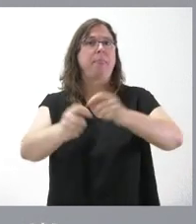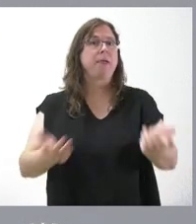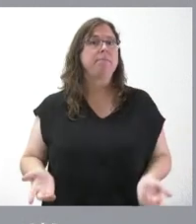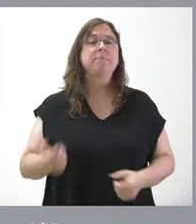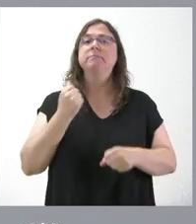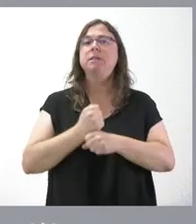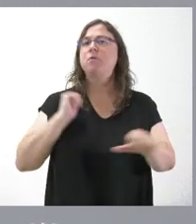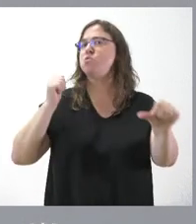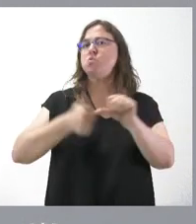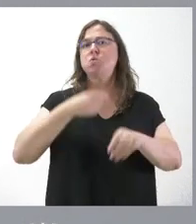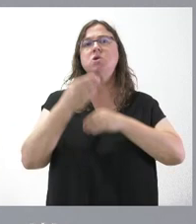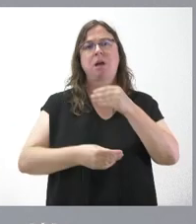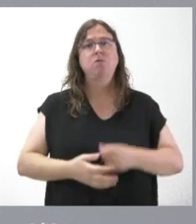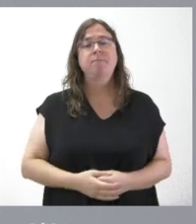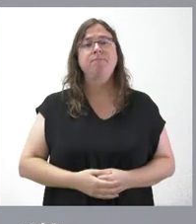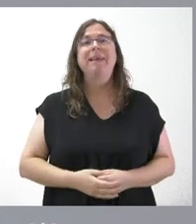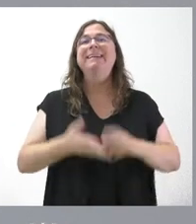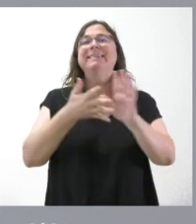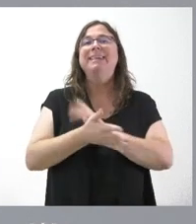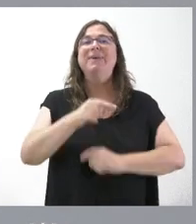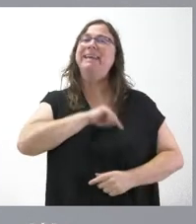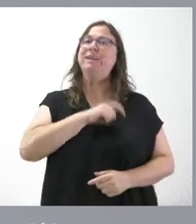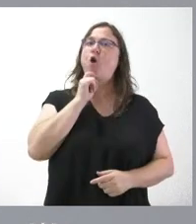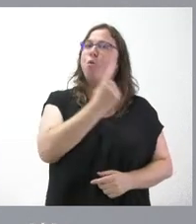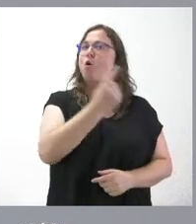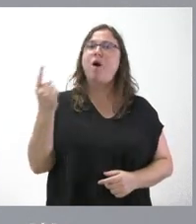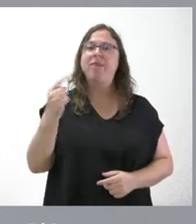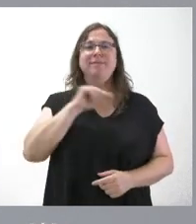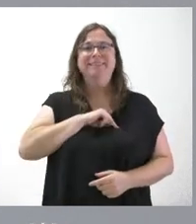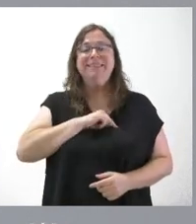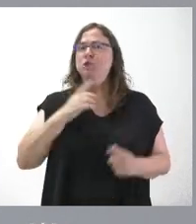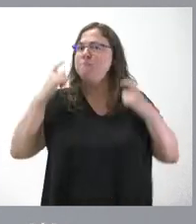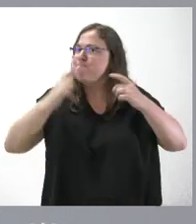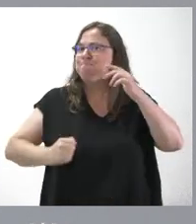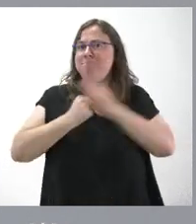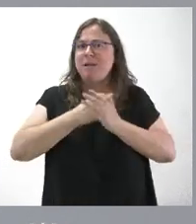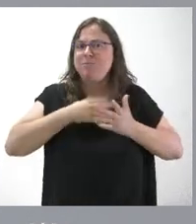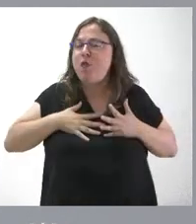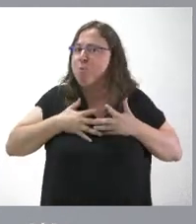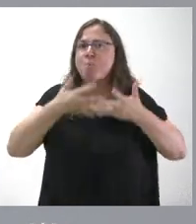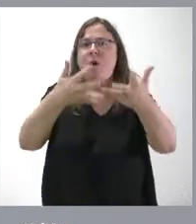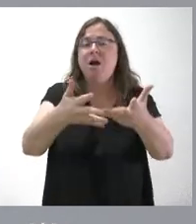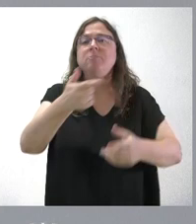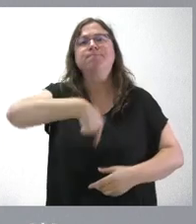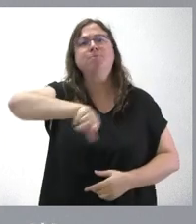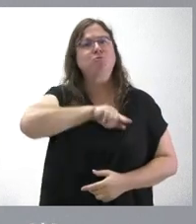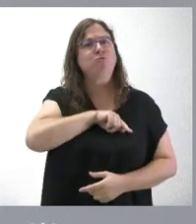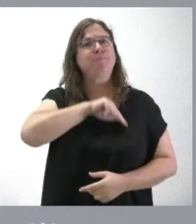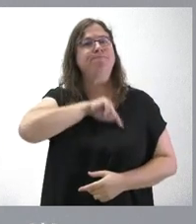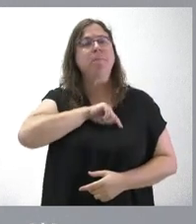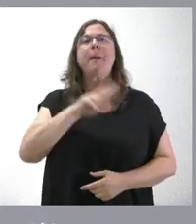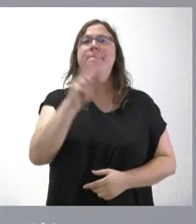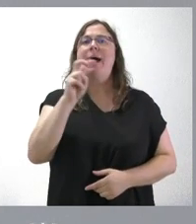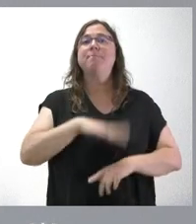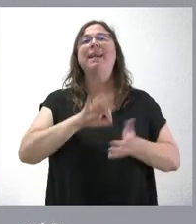que hemos venido realizando. No se trata de cómo nos sentimos cada uno, que cada uno estamos dando lo mejor de nosotros mismos. Se trata de que estamos siendo útiles